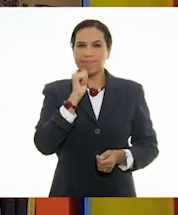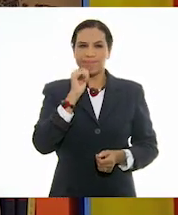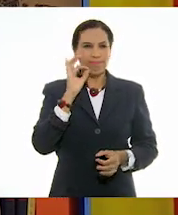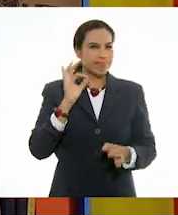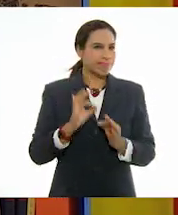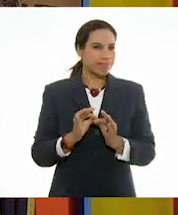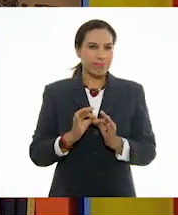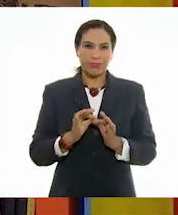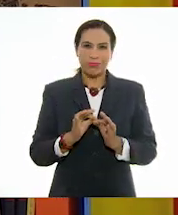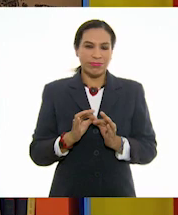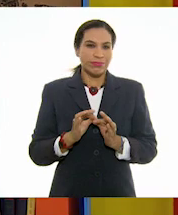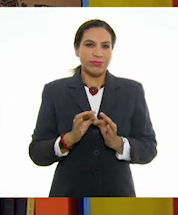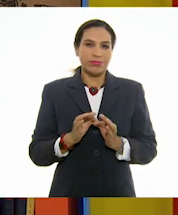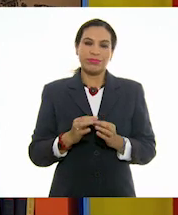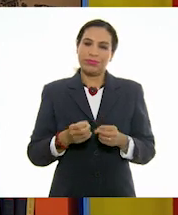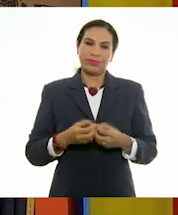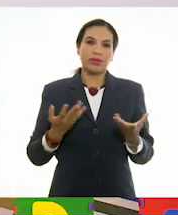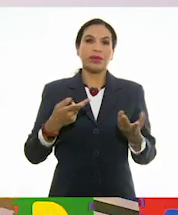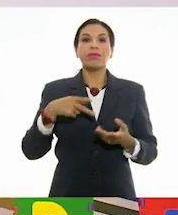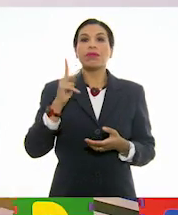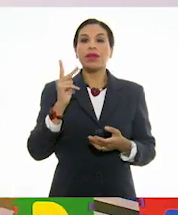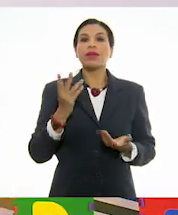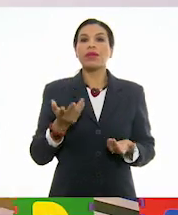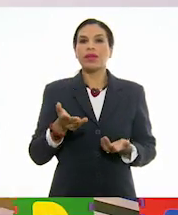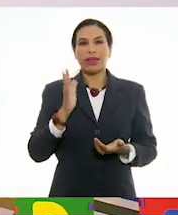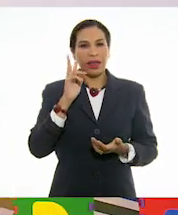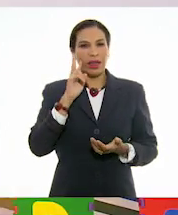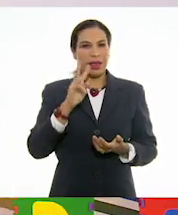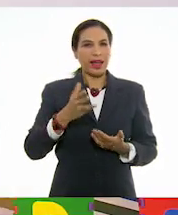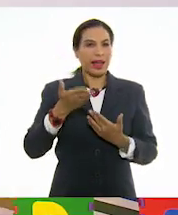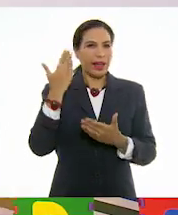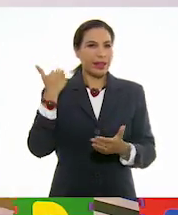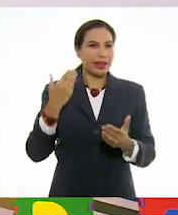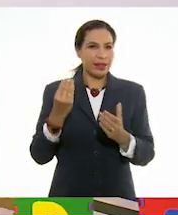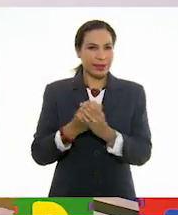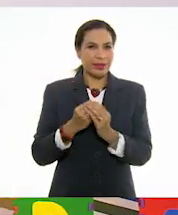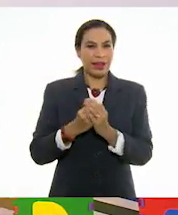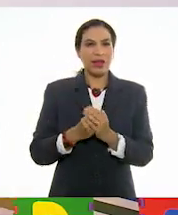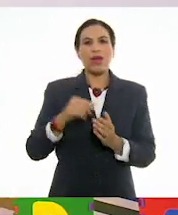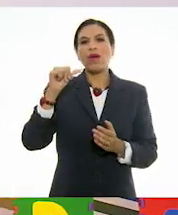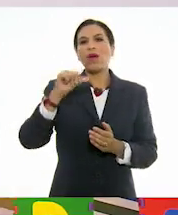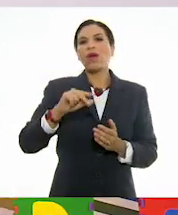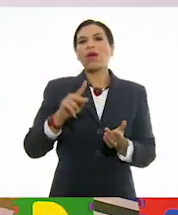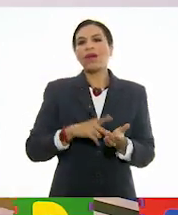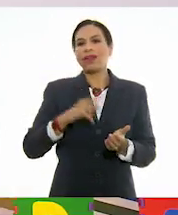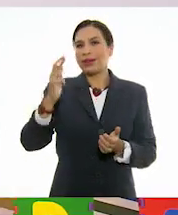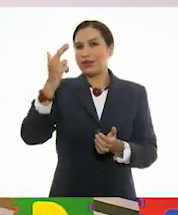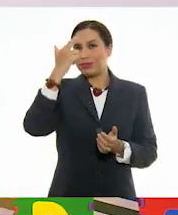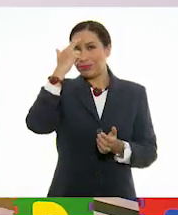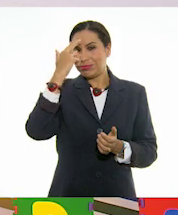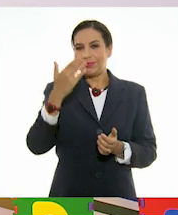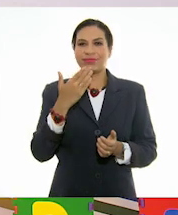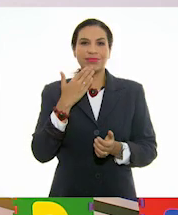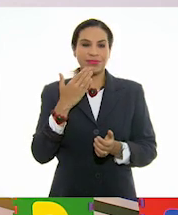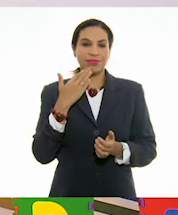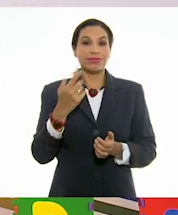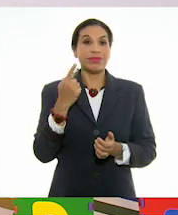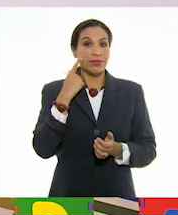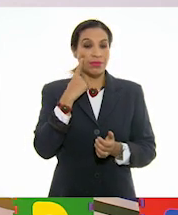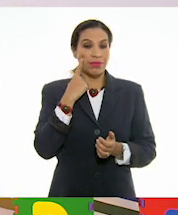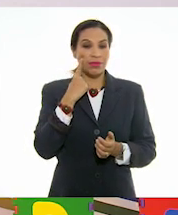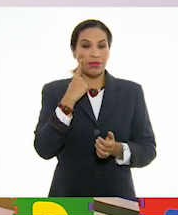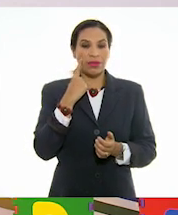perfección, ¿verdad? Claro. Pero, sin embargo, ya los hemos visto en clases anteriores y hoy los vamos a recordar, Me parece muy bien. Mira.